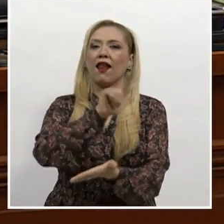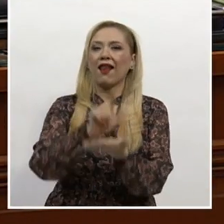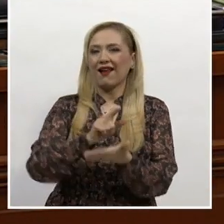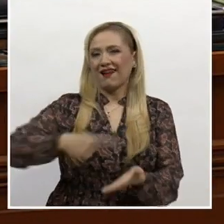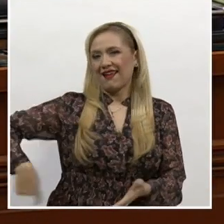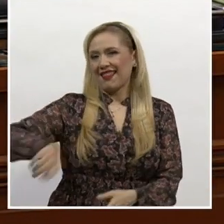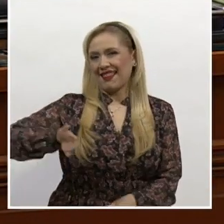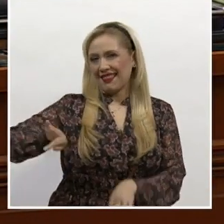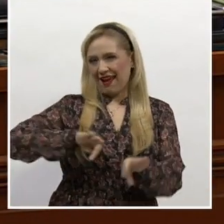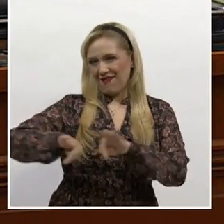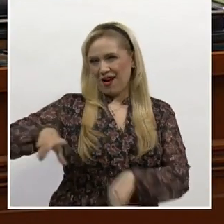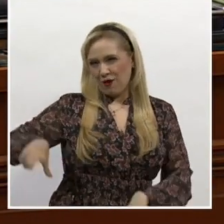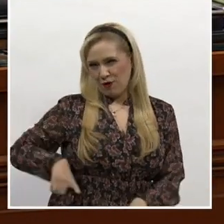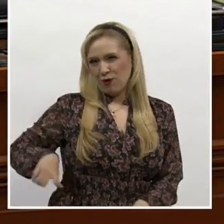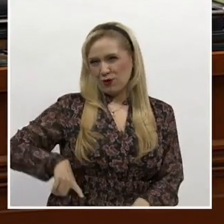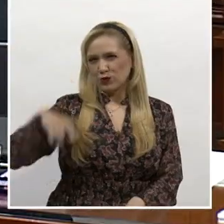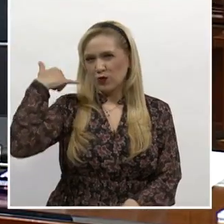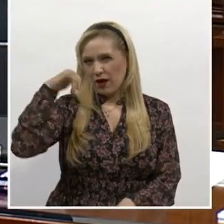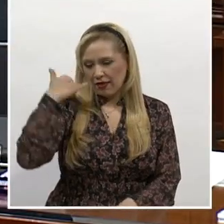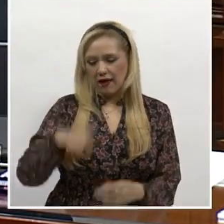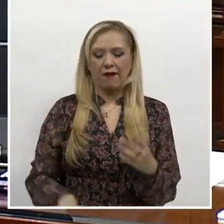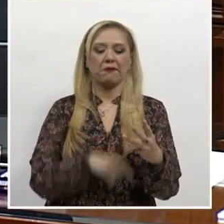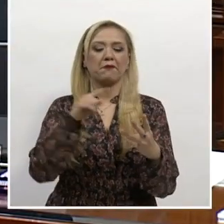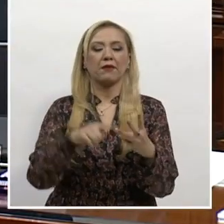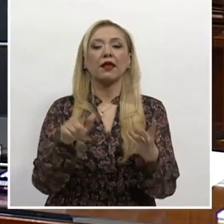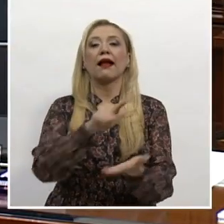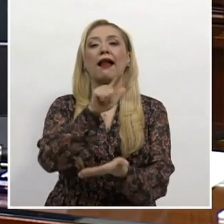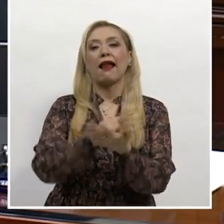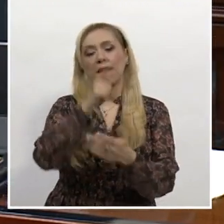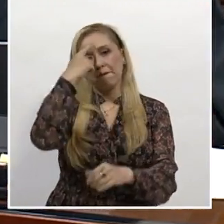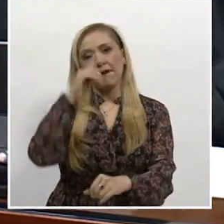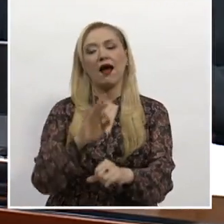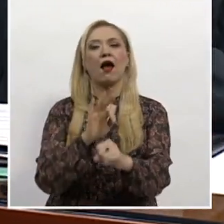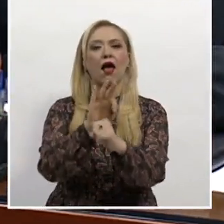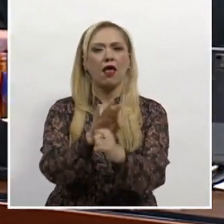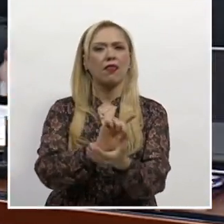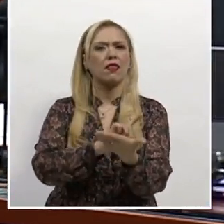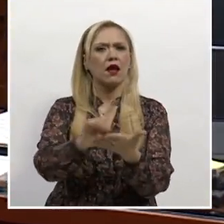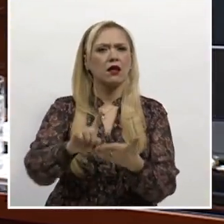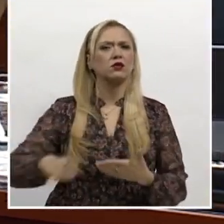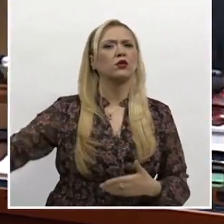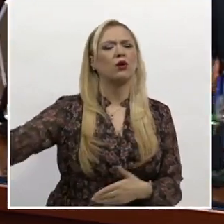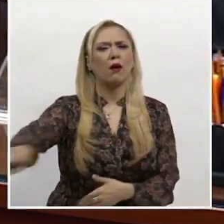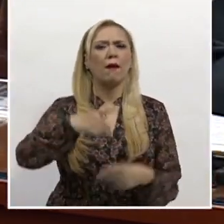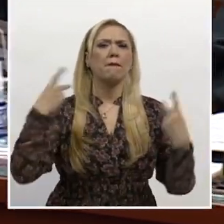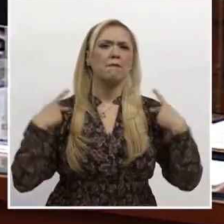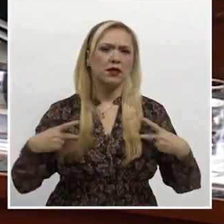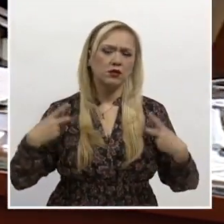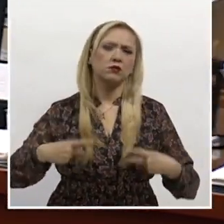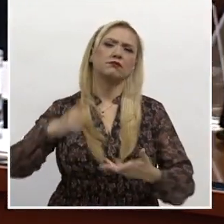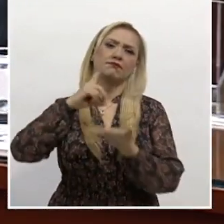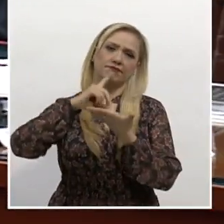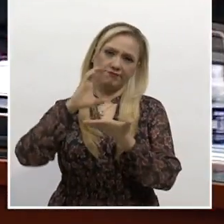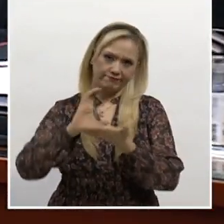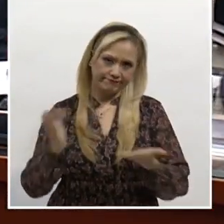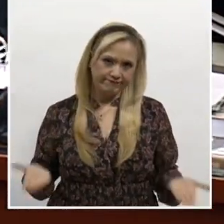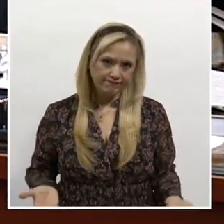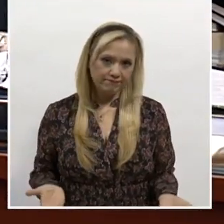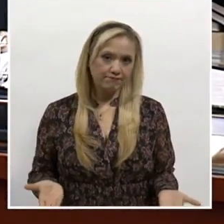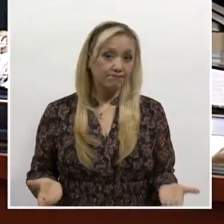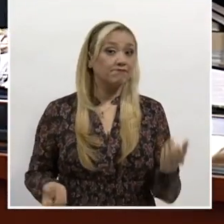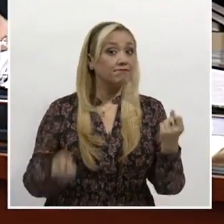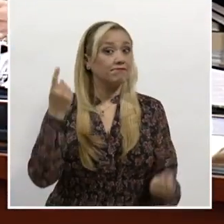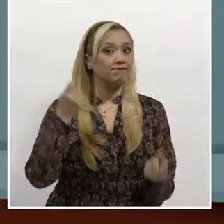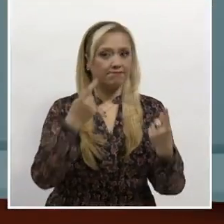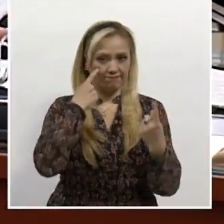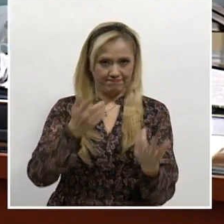del Estado y municipios de Yucatán, así como de la Ley para la Protección de Derechos de las Personas con Discapacidad. Estos fueron algunos de